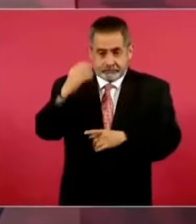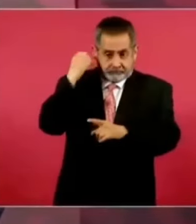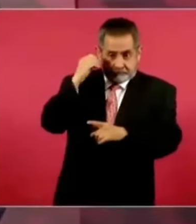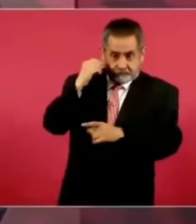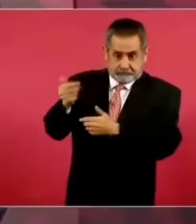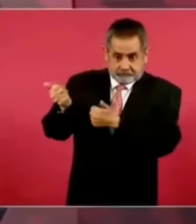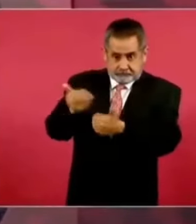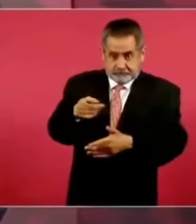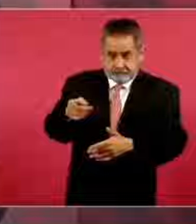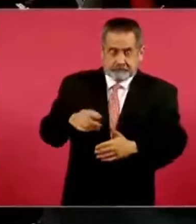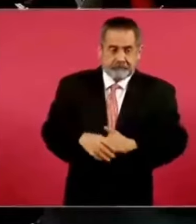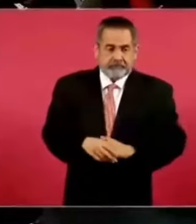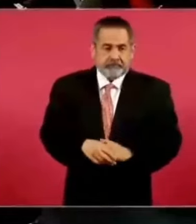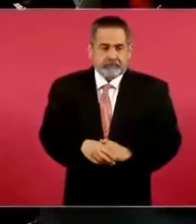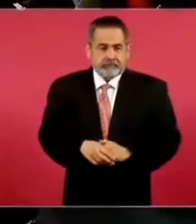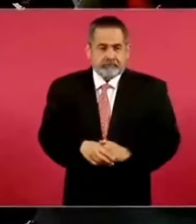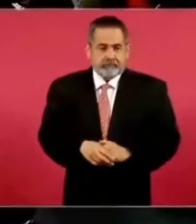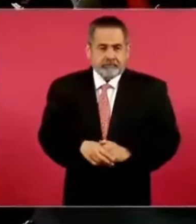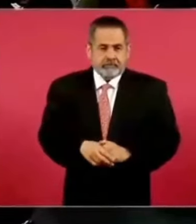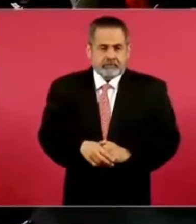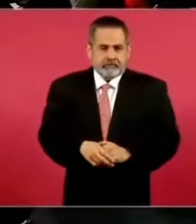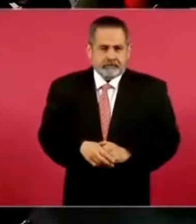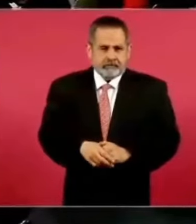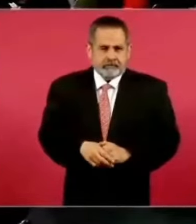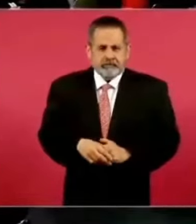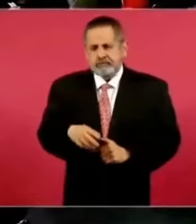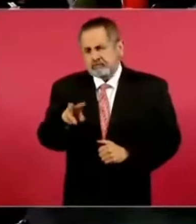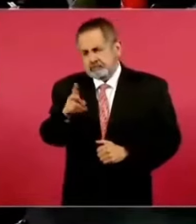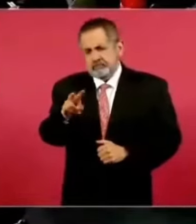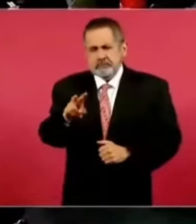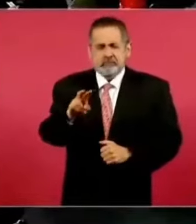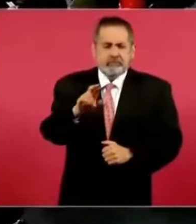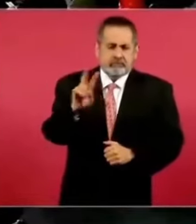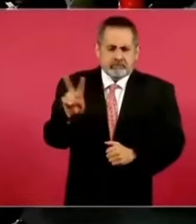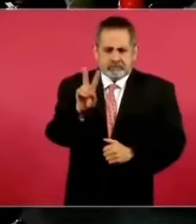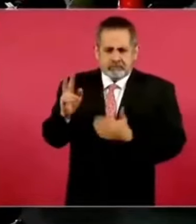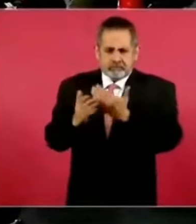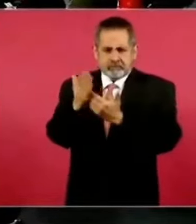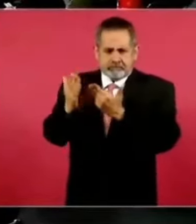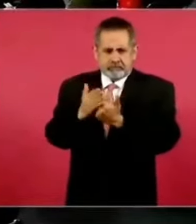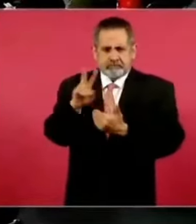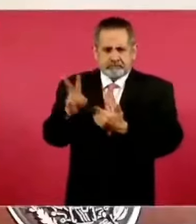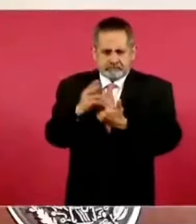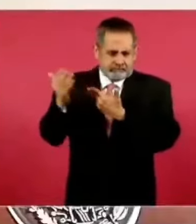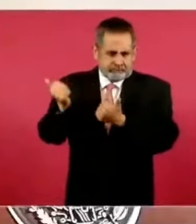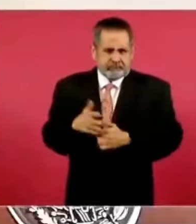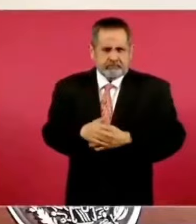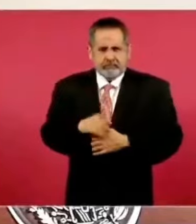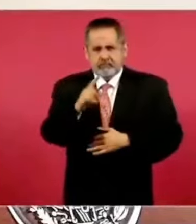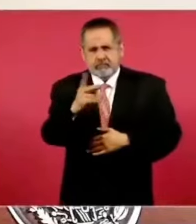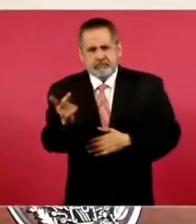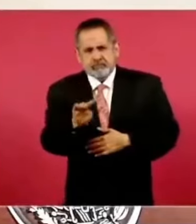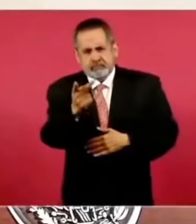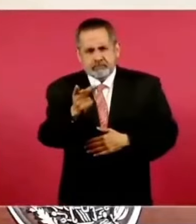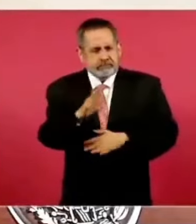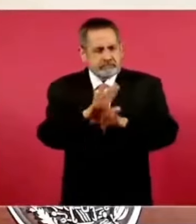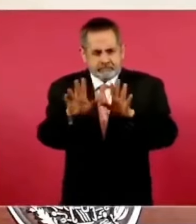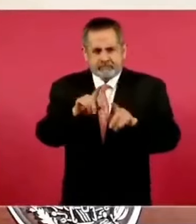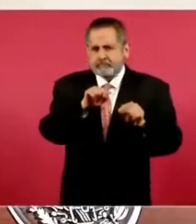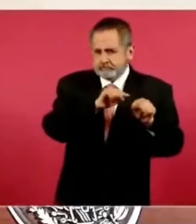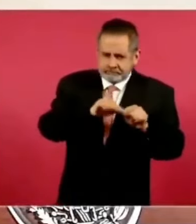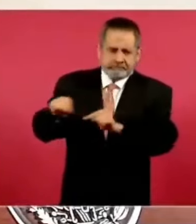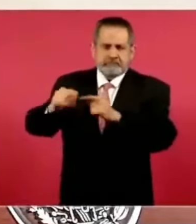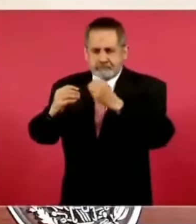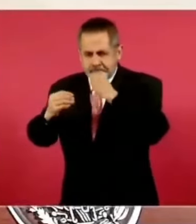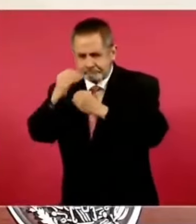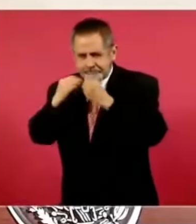puede ser el viernes en la mañana, una pregunta nada más y